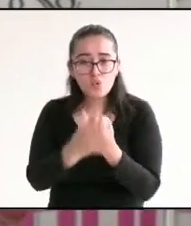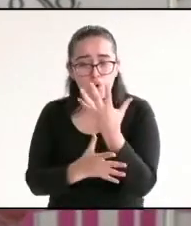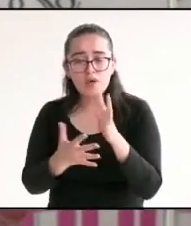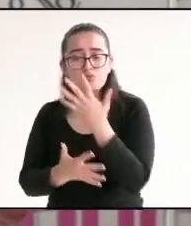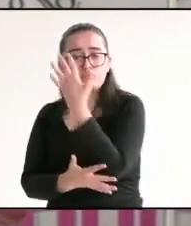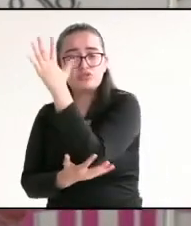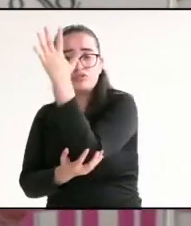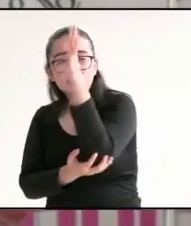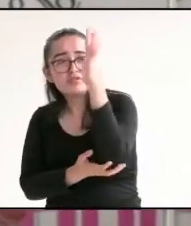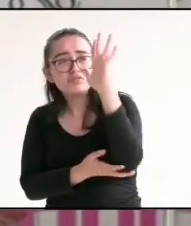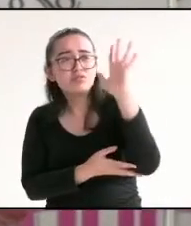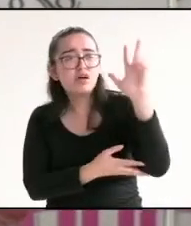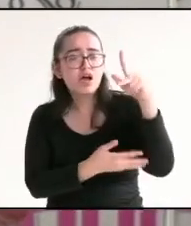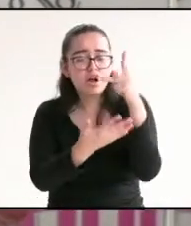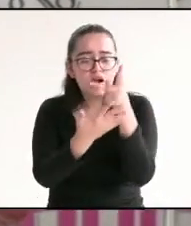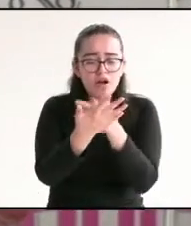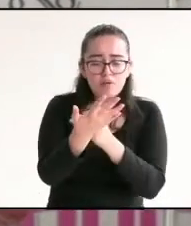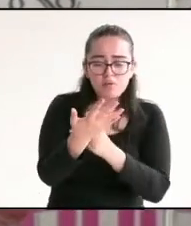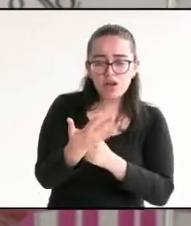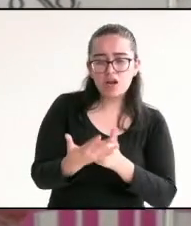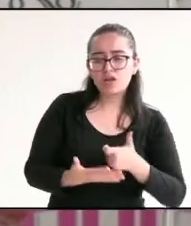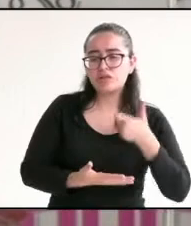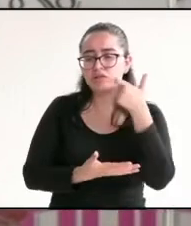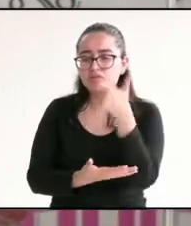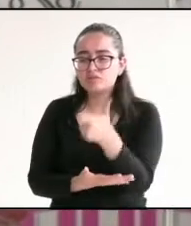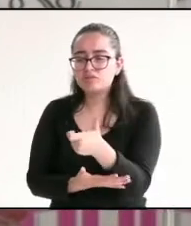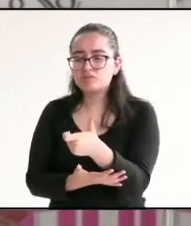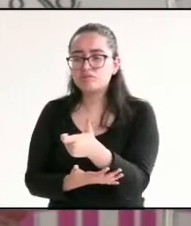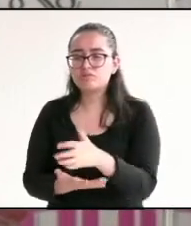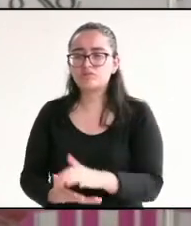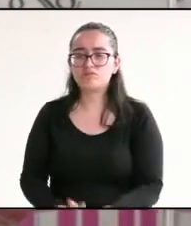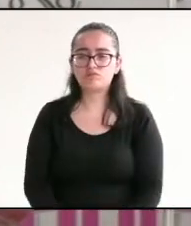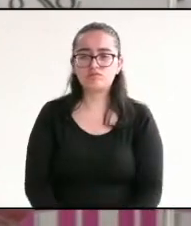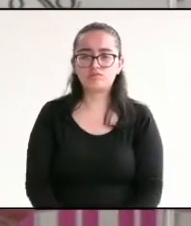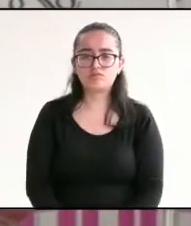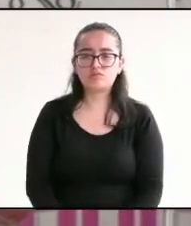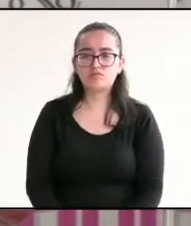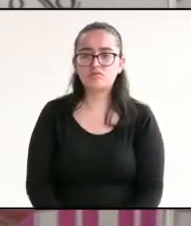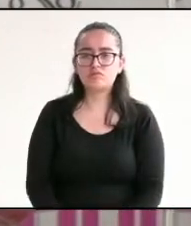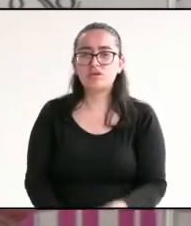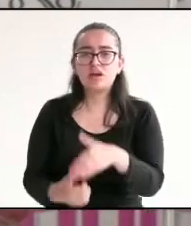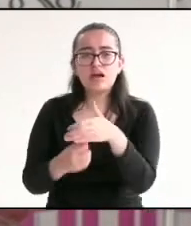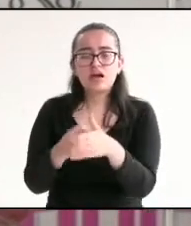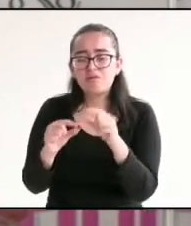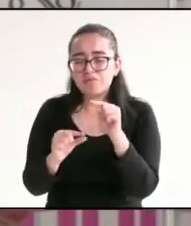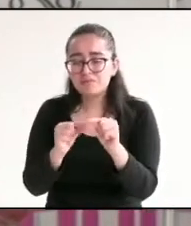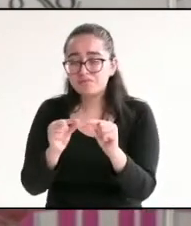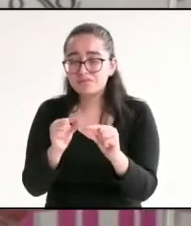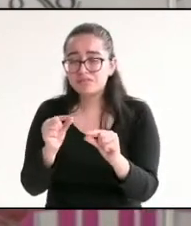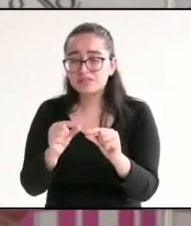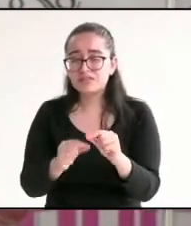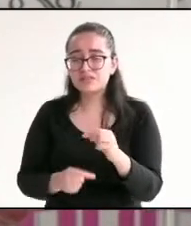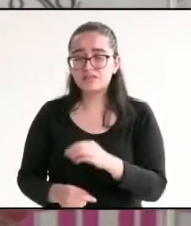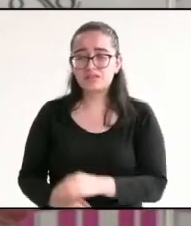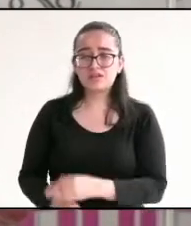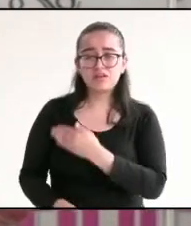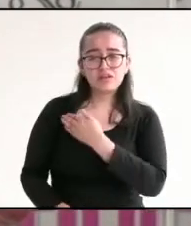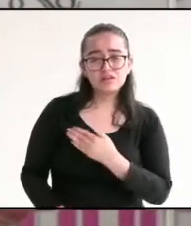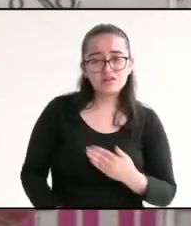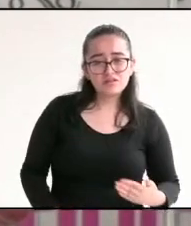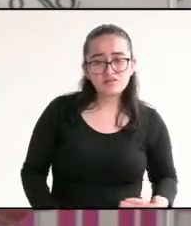adecuadamente nuestros recursos, porque se nos están agotando. Los ayuntamientos están escasos de